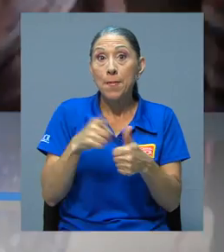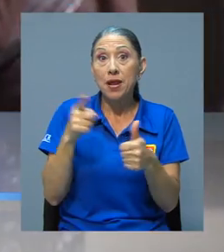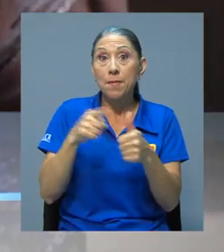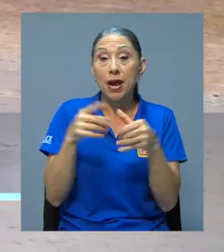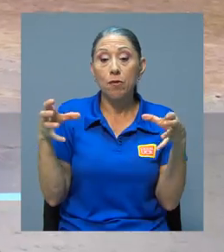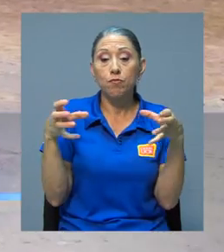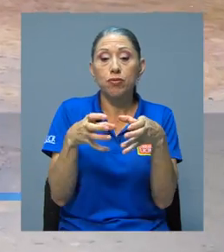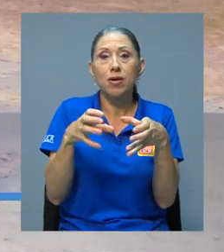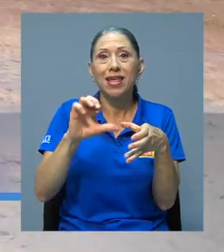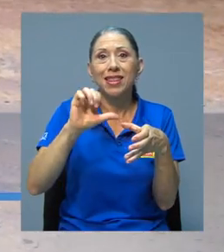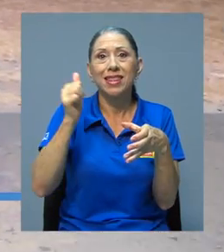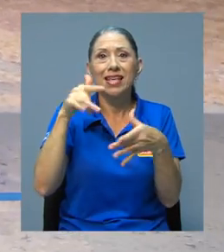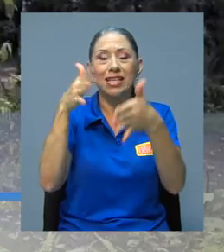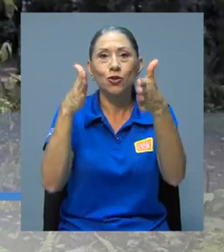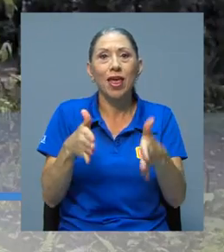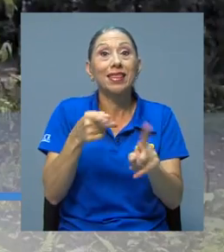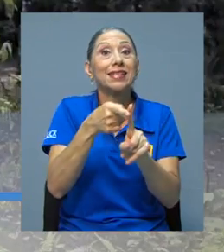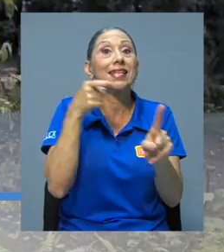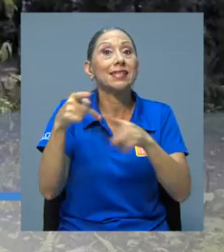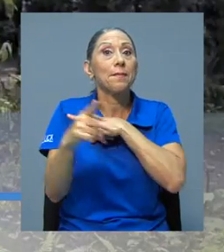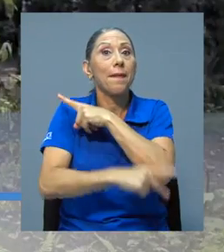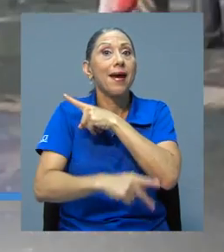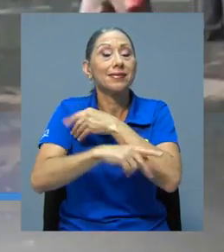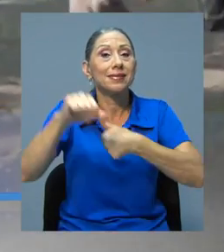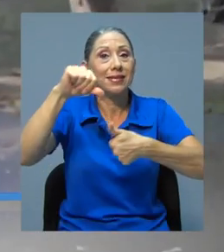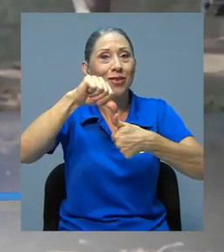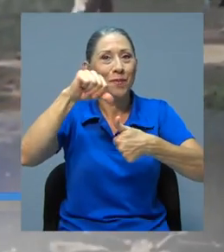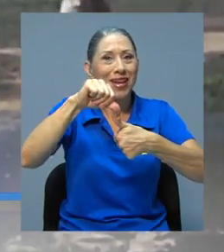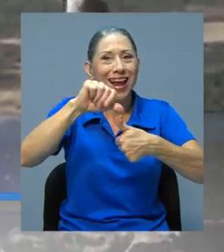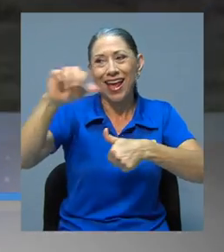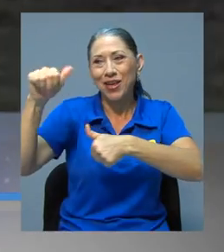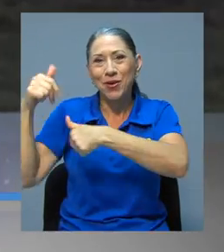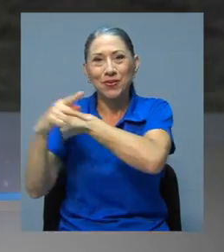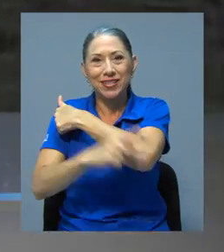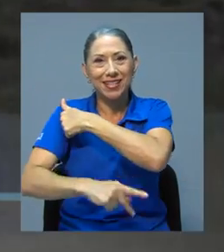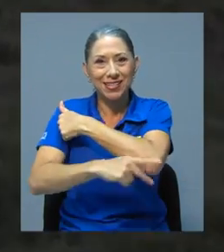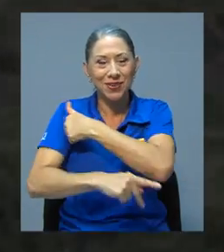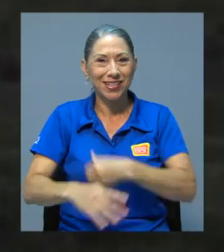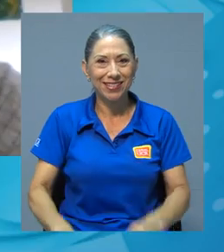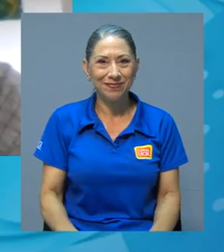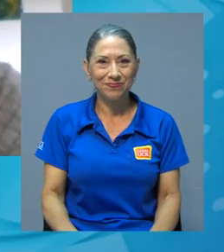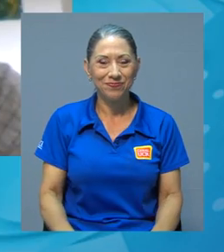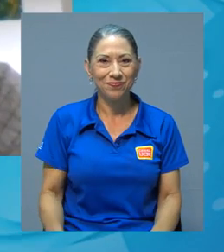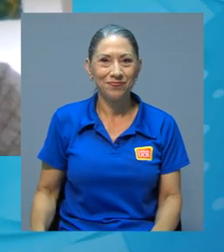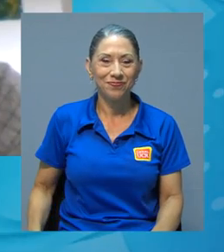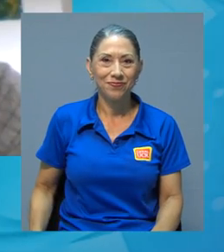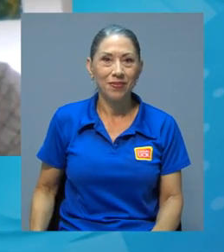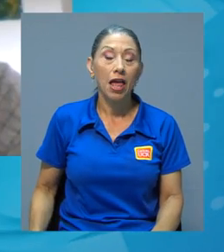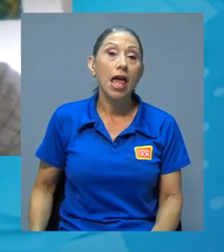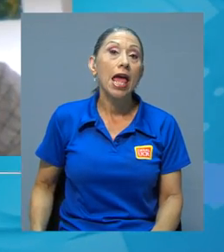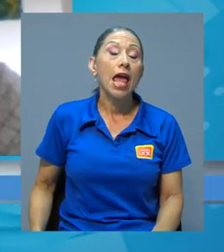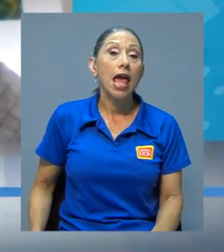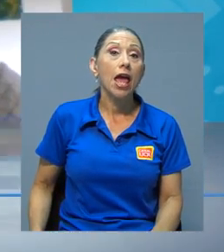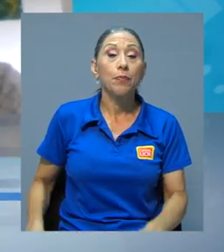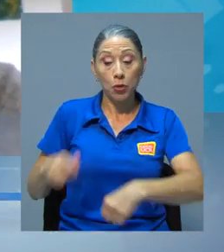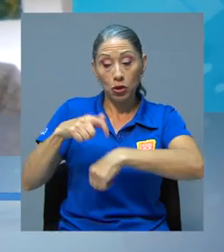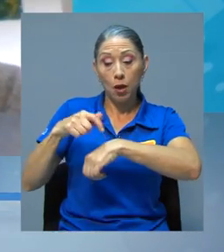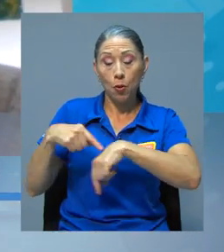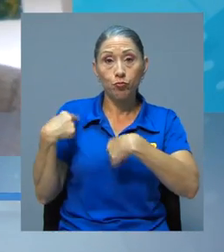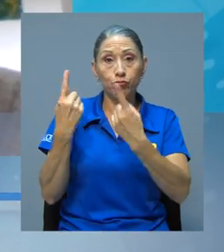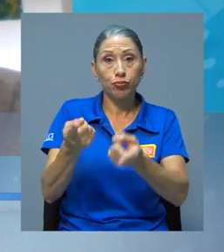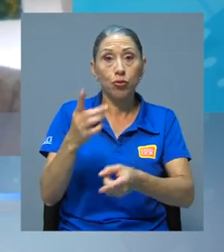primera promoción de 10 estudiantes originarios de países de Centroamérica y otras naciones. Tiene una duración de cuatro años.